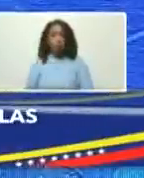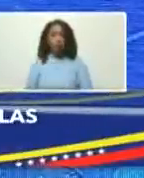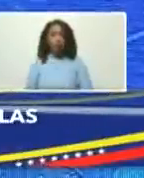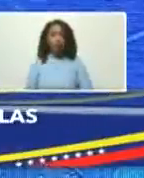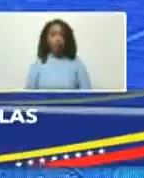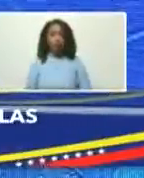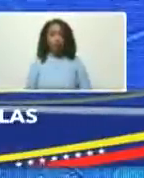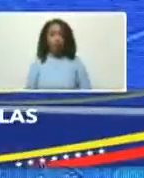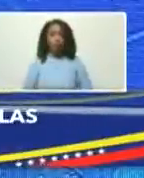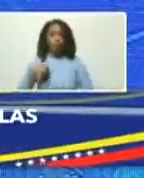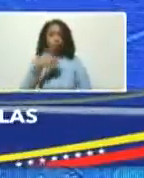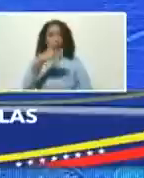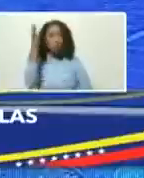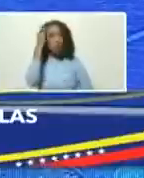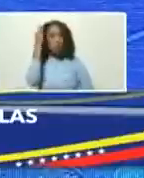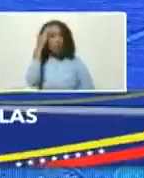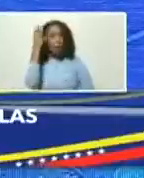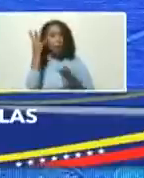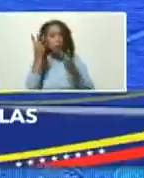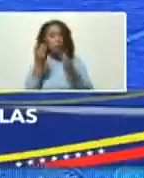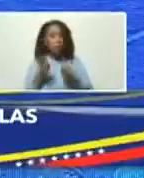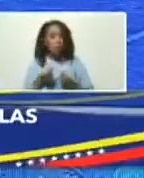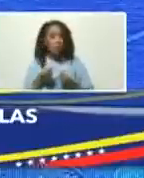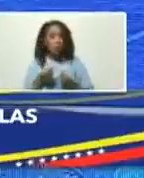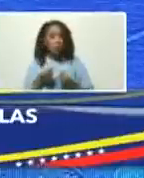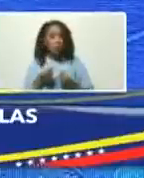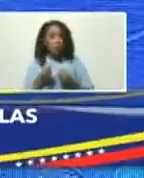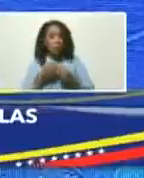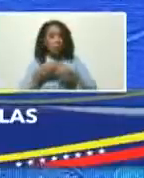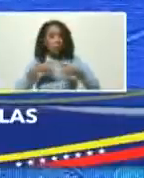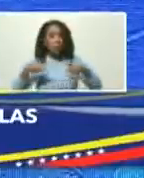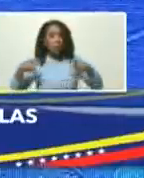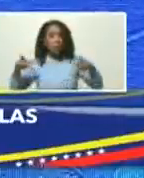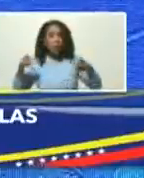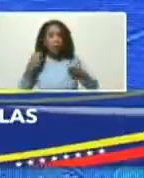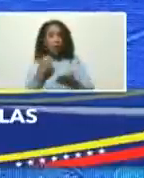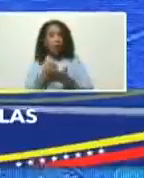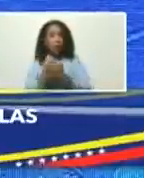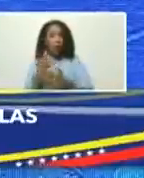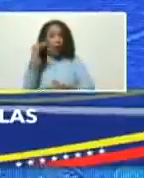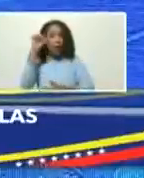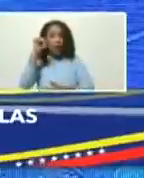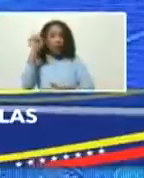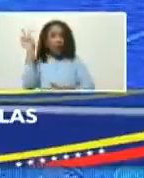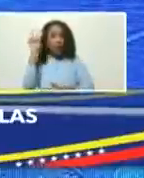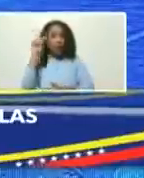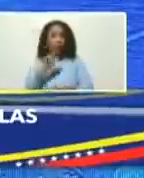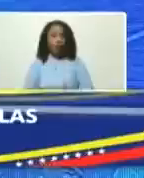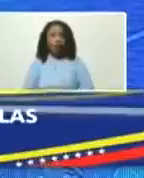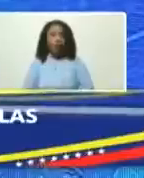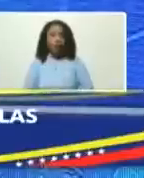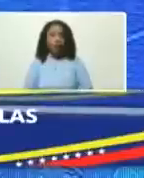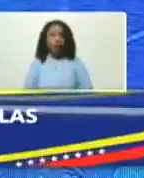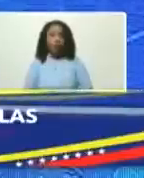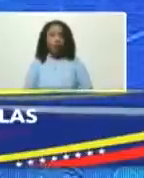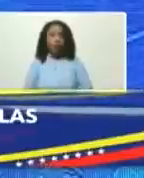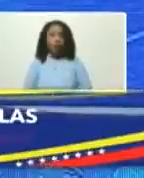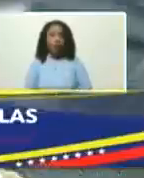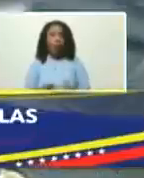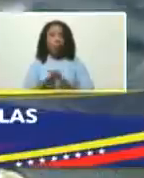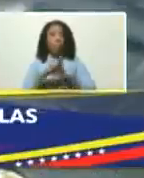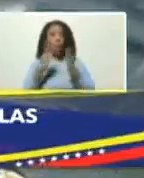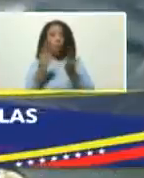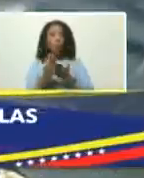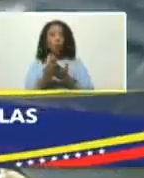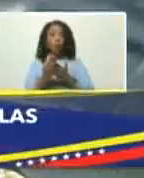cuando se sepan las cifras de crecimiento económico que tiene Venezuela el mundo